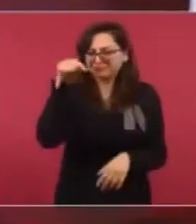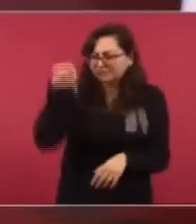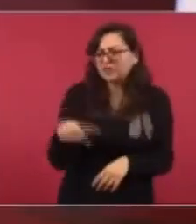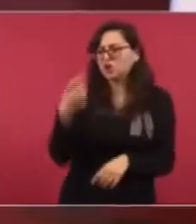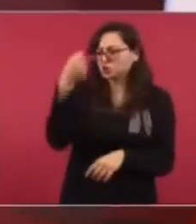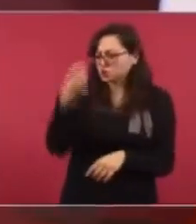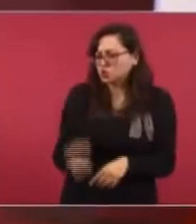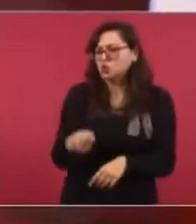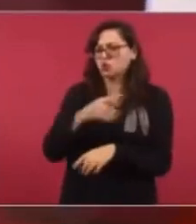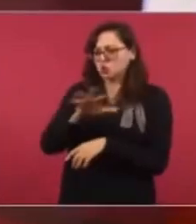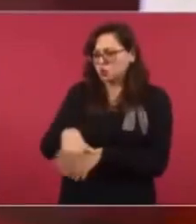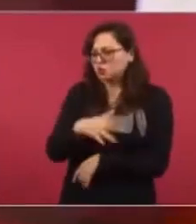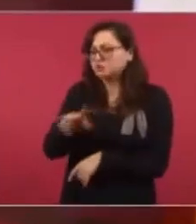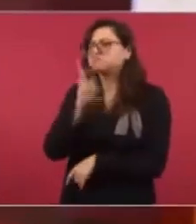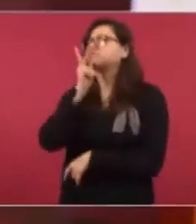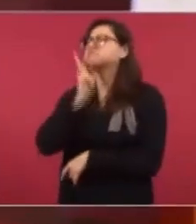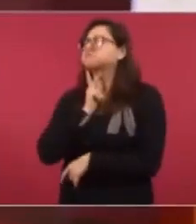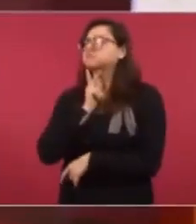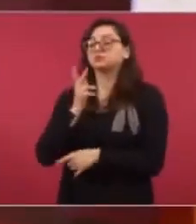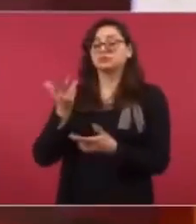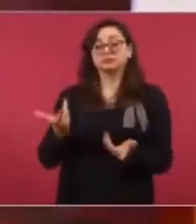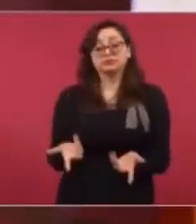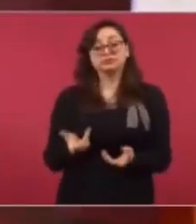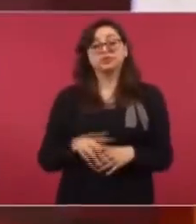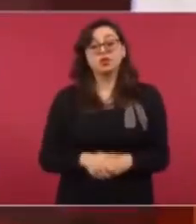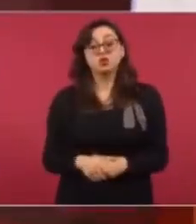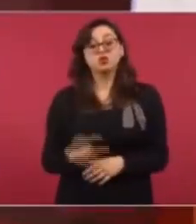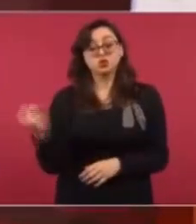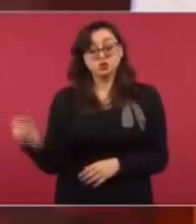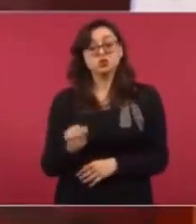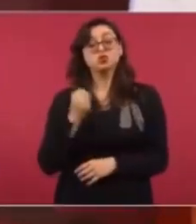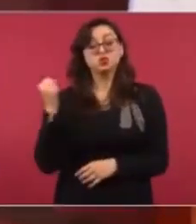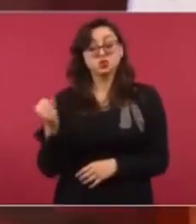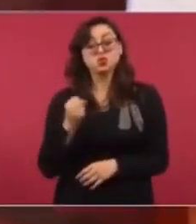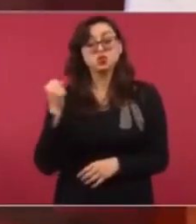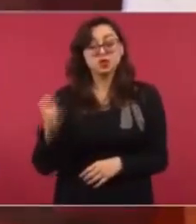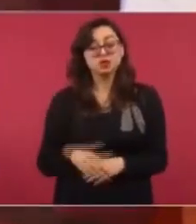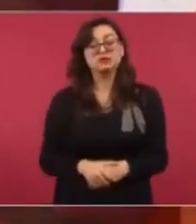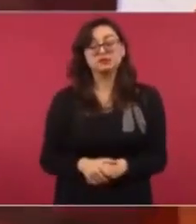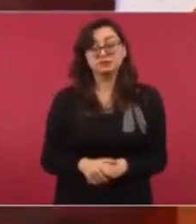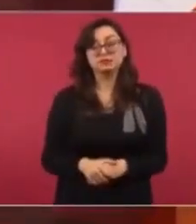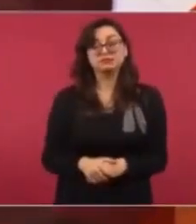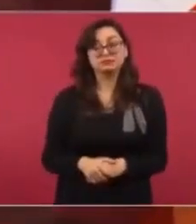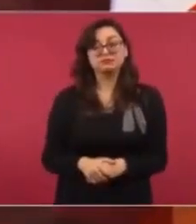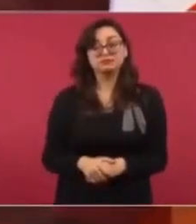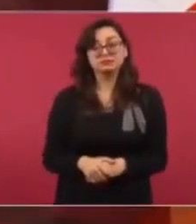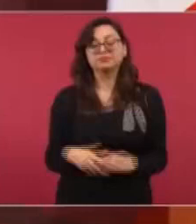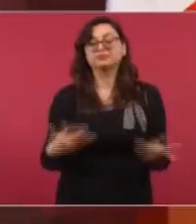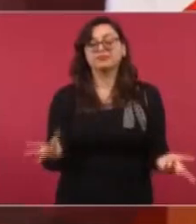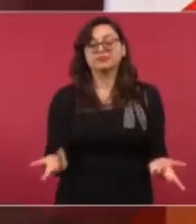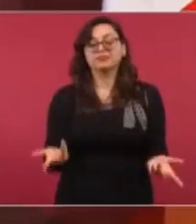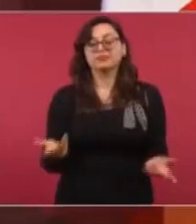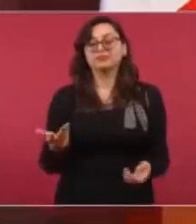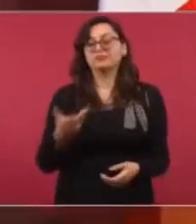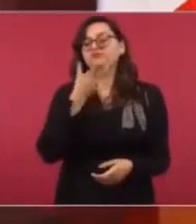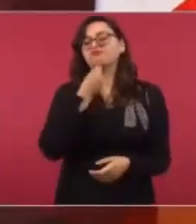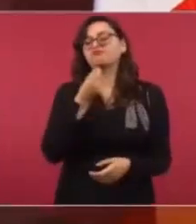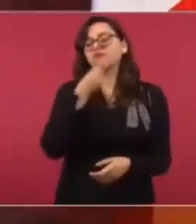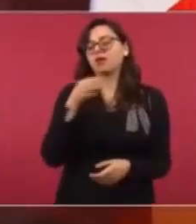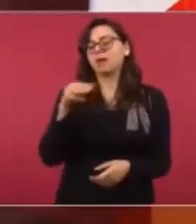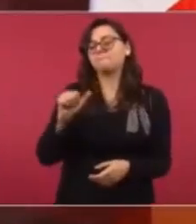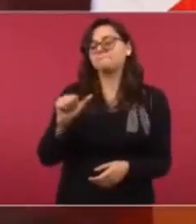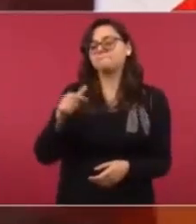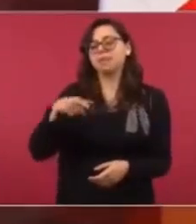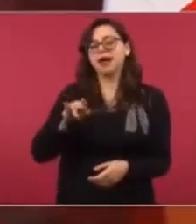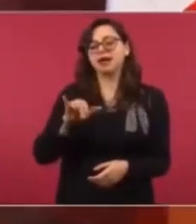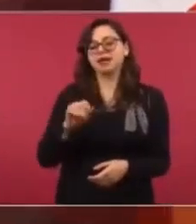porque, como decía Maquiavelo, la política, la buena política, es virtud